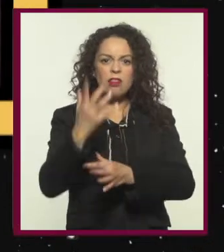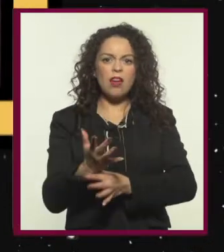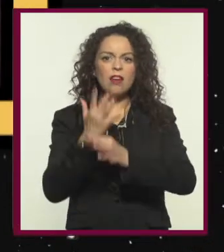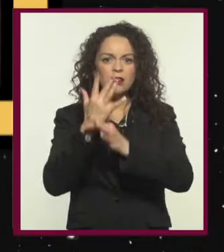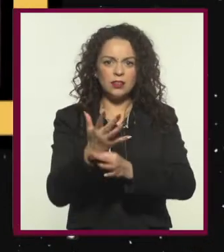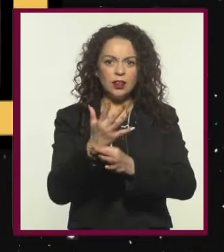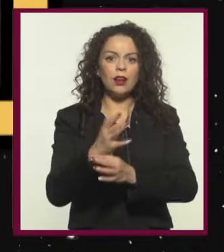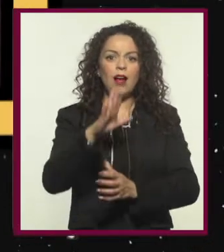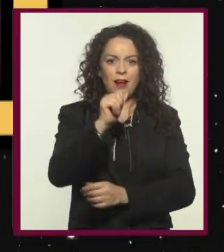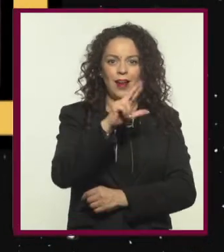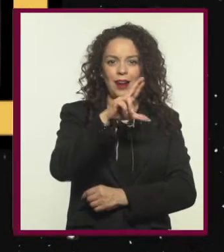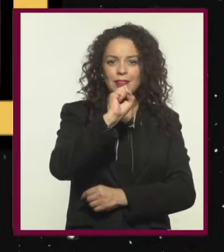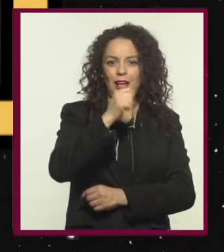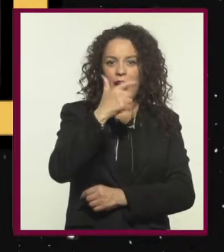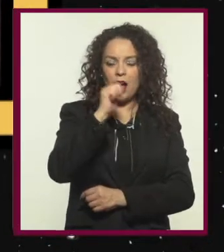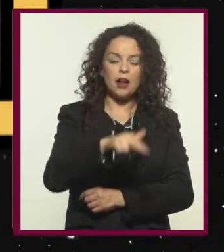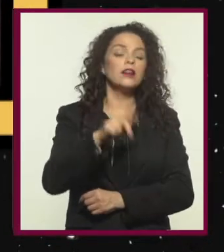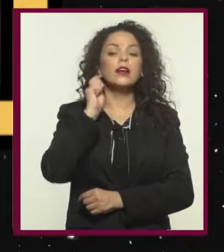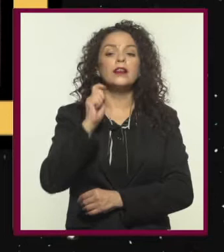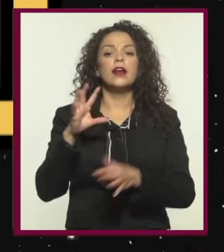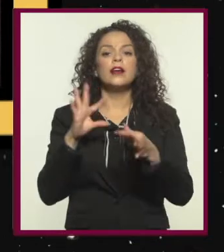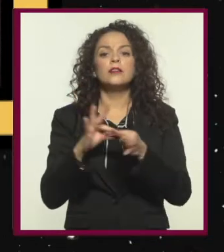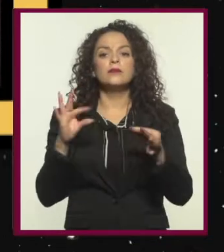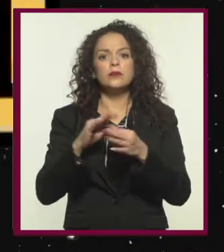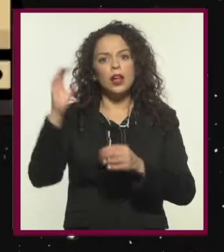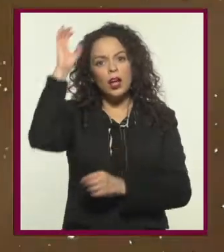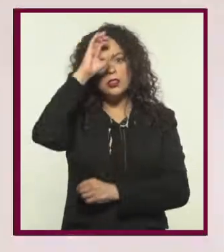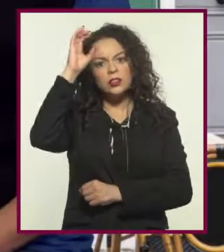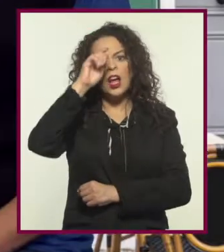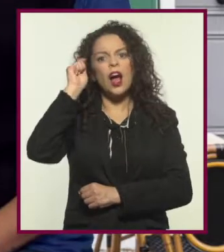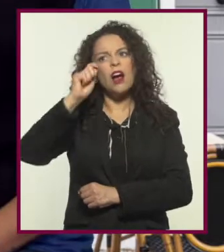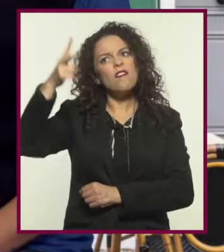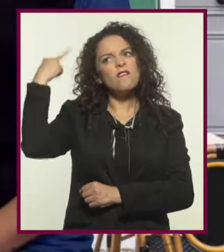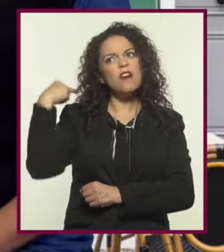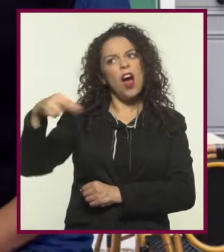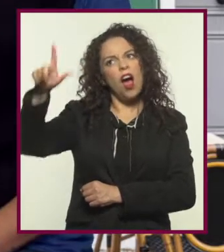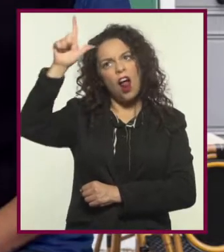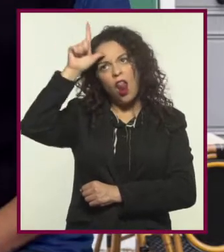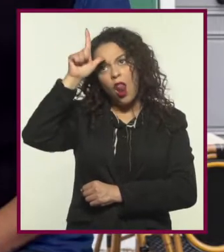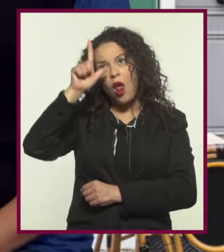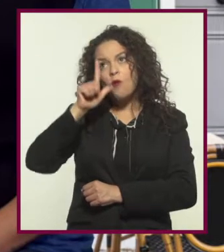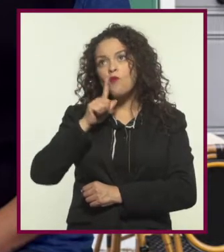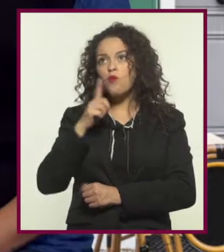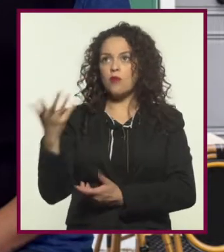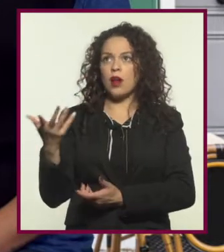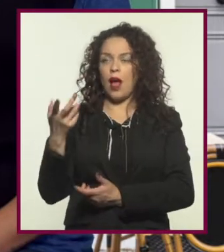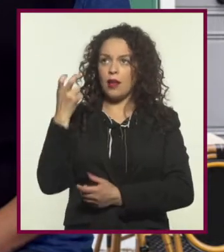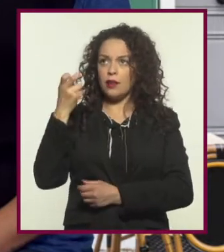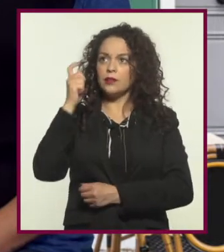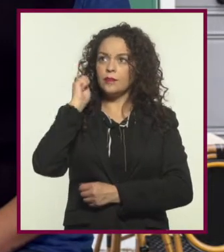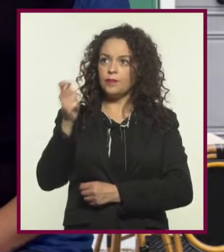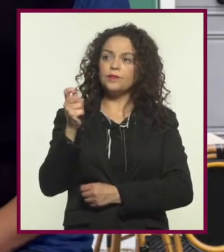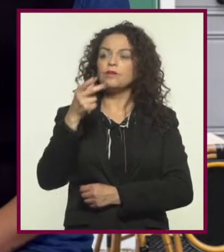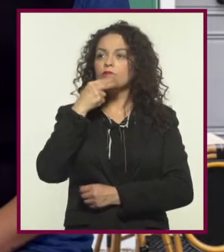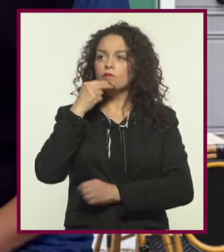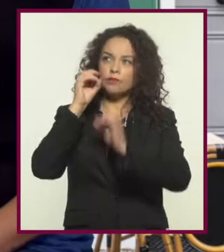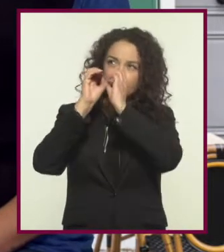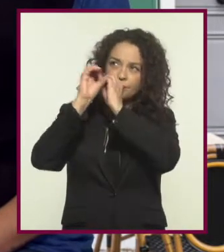uno de nuestros programas, decía que el primer relato de ciencia ficción es un viaje a la luna en un sueño escrito por el astrónomo Kepler